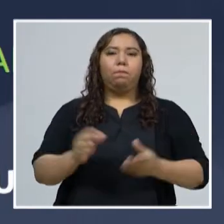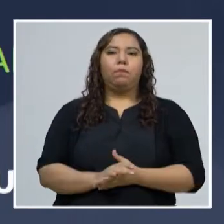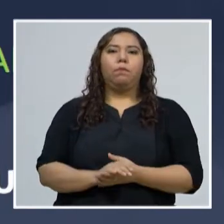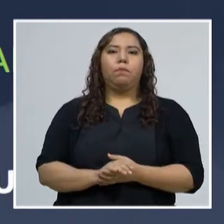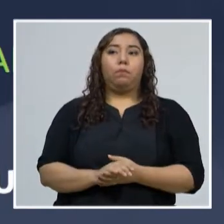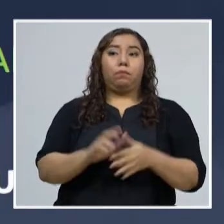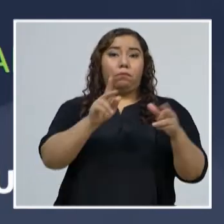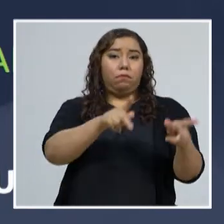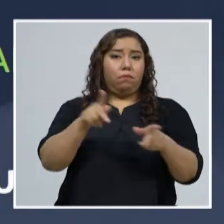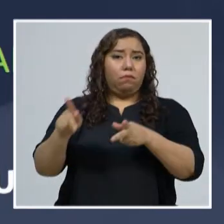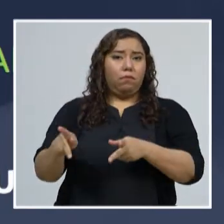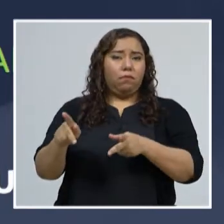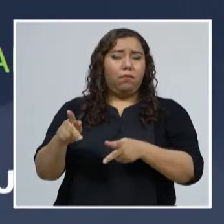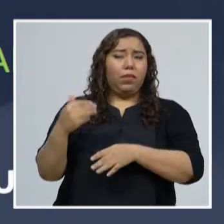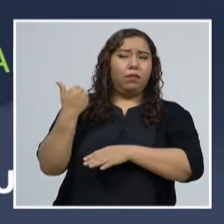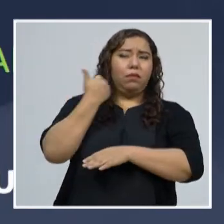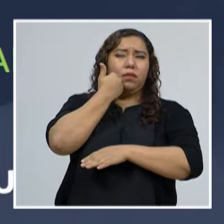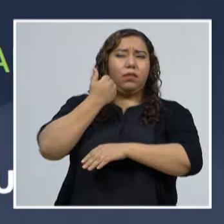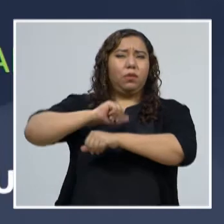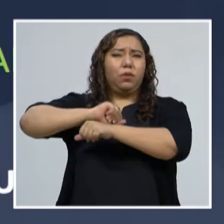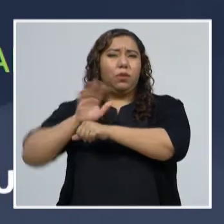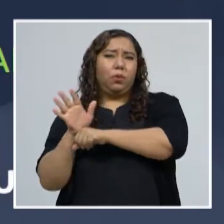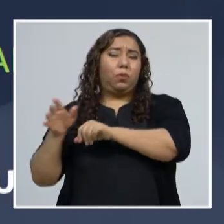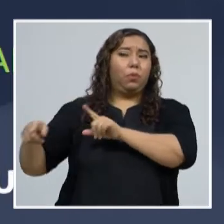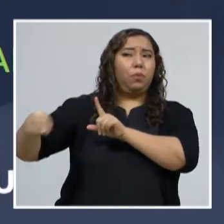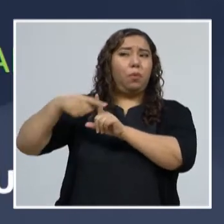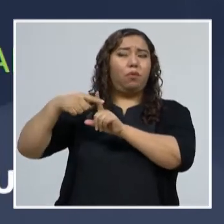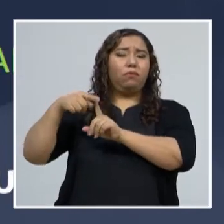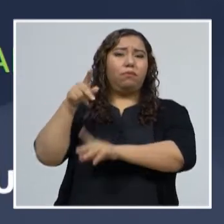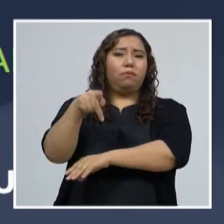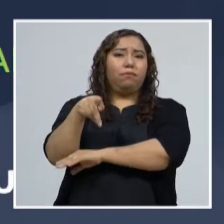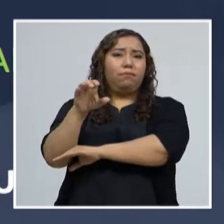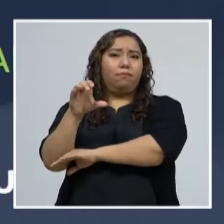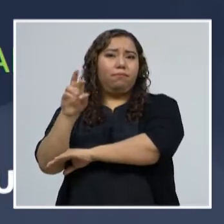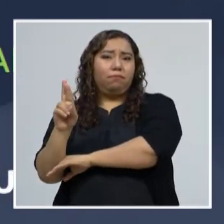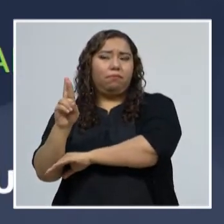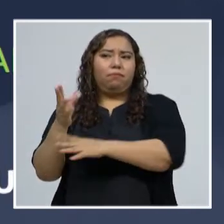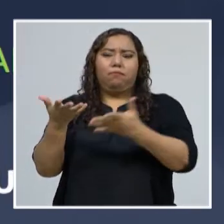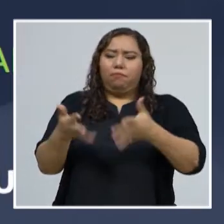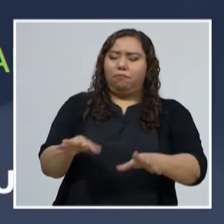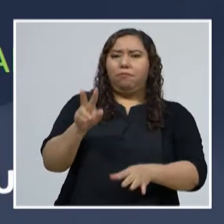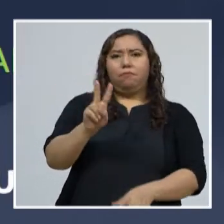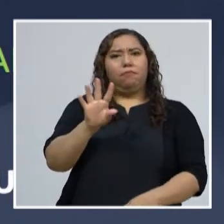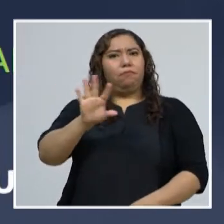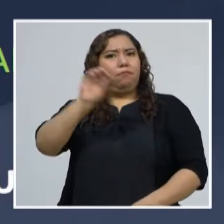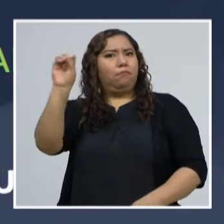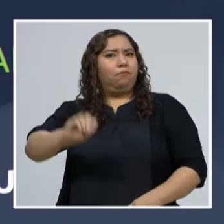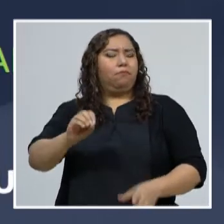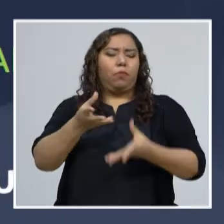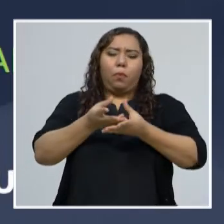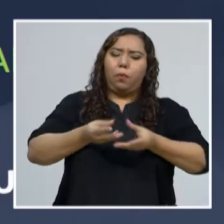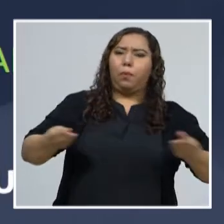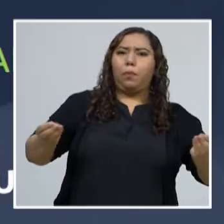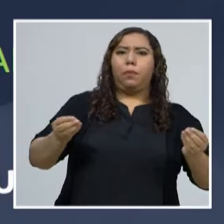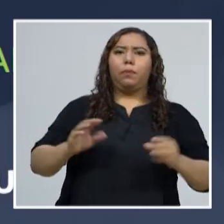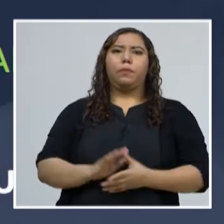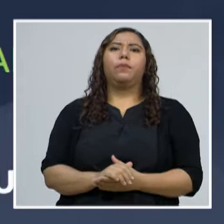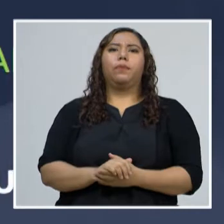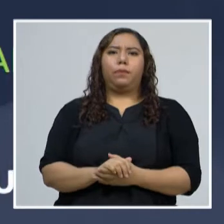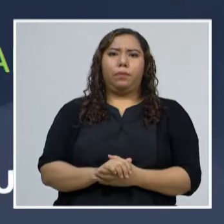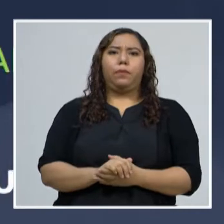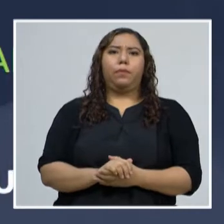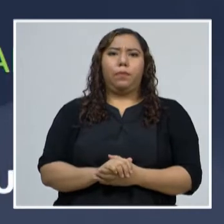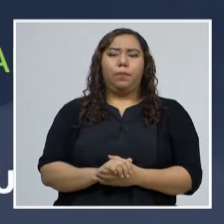de personas que se han diagnosticado positivos por PCR, ya el 25% están recuperados. Sin embargo, llegamos a una